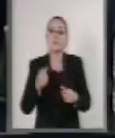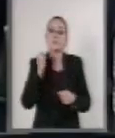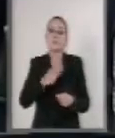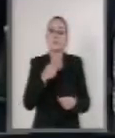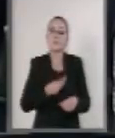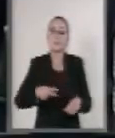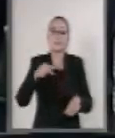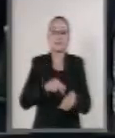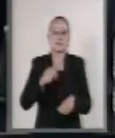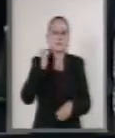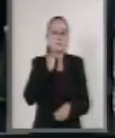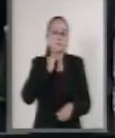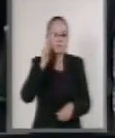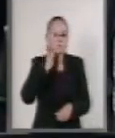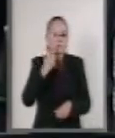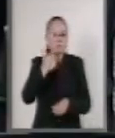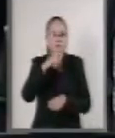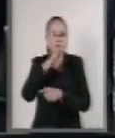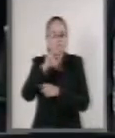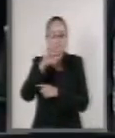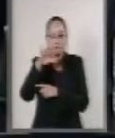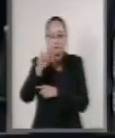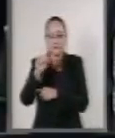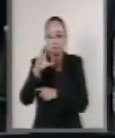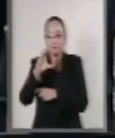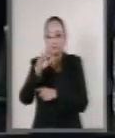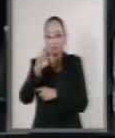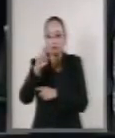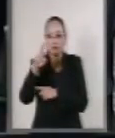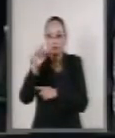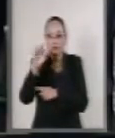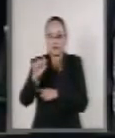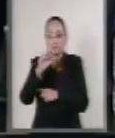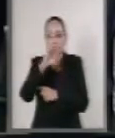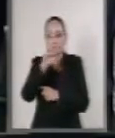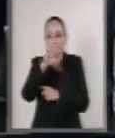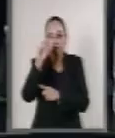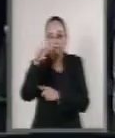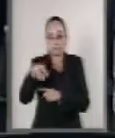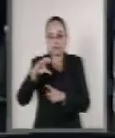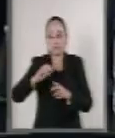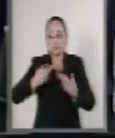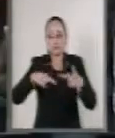La palabra a la senadora Gabriela Covas-Barrón para presentar el dictamen a nombre de la Comisión de Relaciones Exteriores.